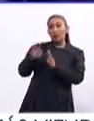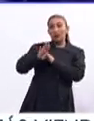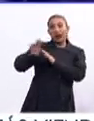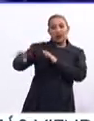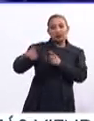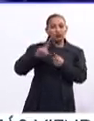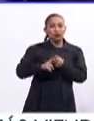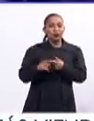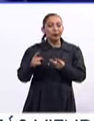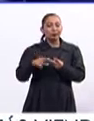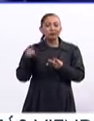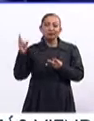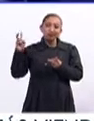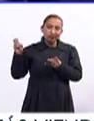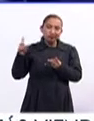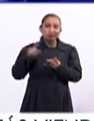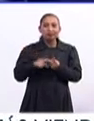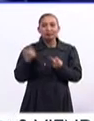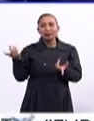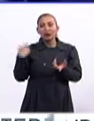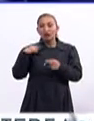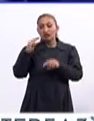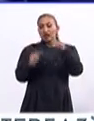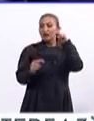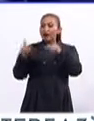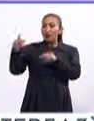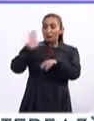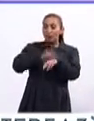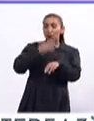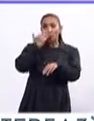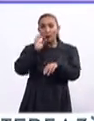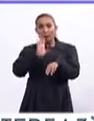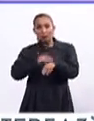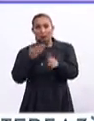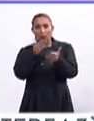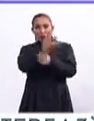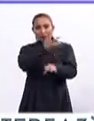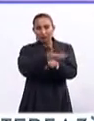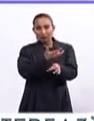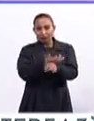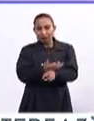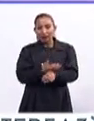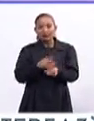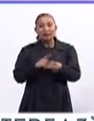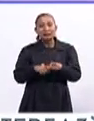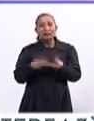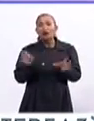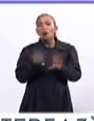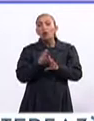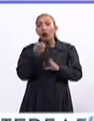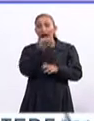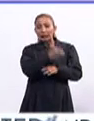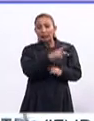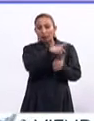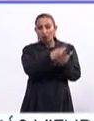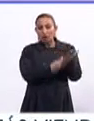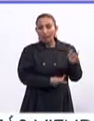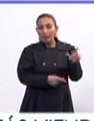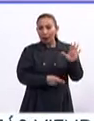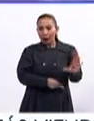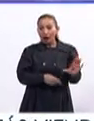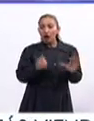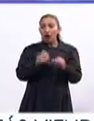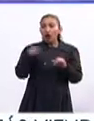migración, con respecto al estatus migratorio, etcétera, etcétera. ¿Cómo se ha relacionado este programa